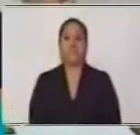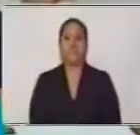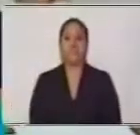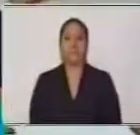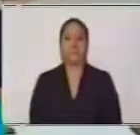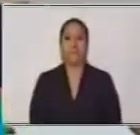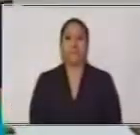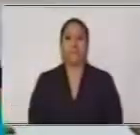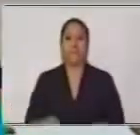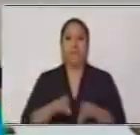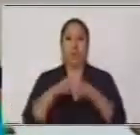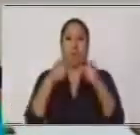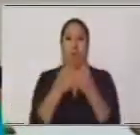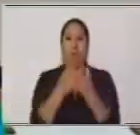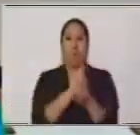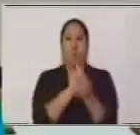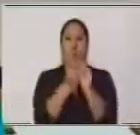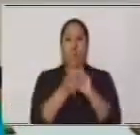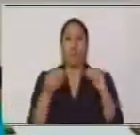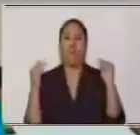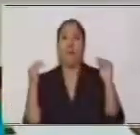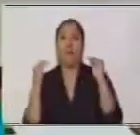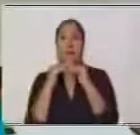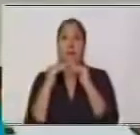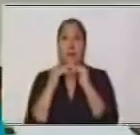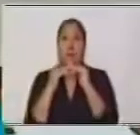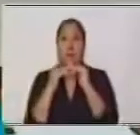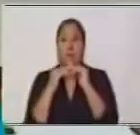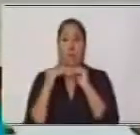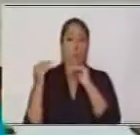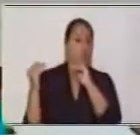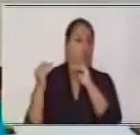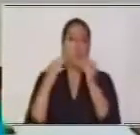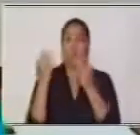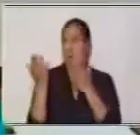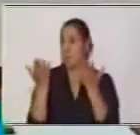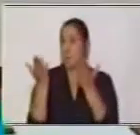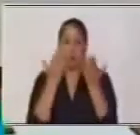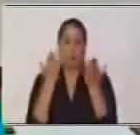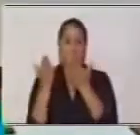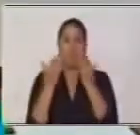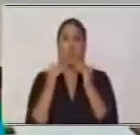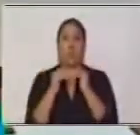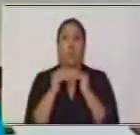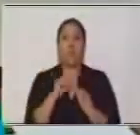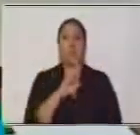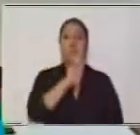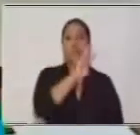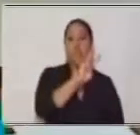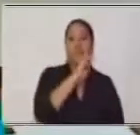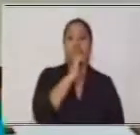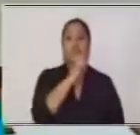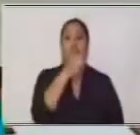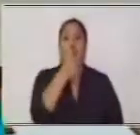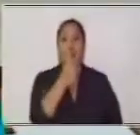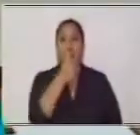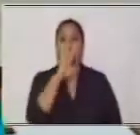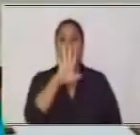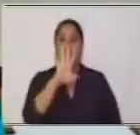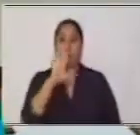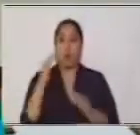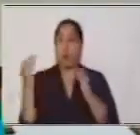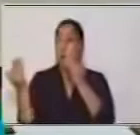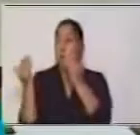¿Sí? Te voy a dar un segundo para que lo memorices y lo analices. Tres es A cinco,